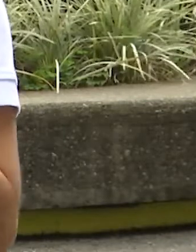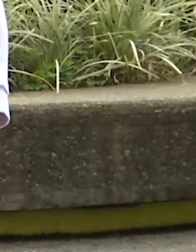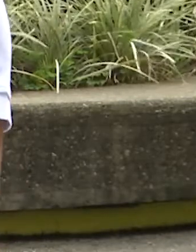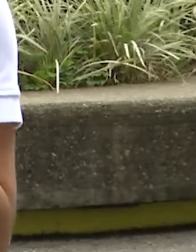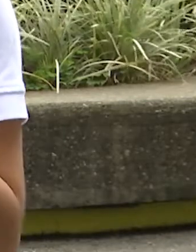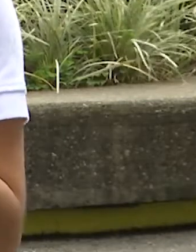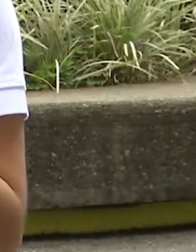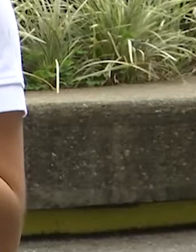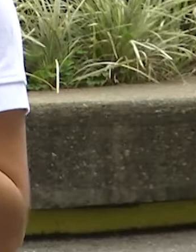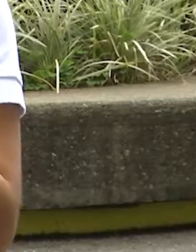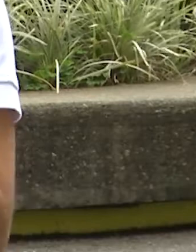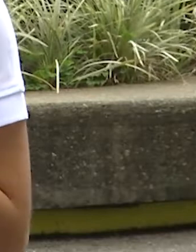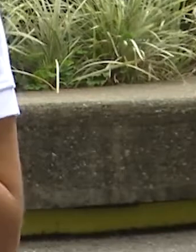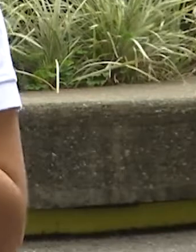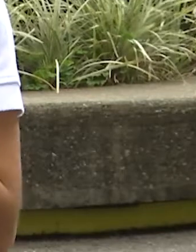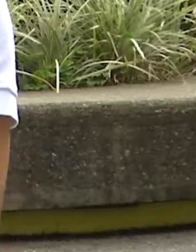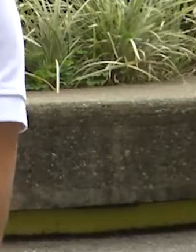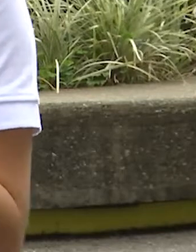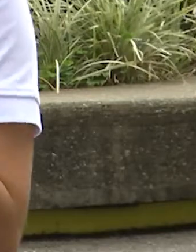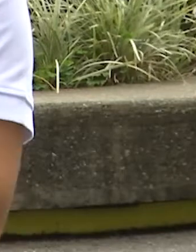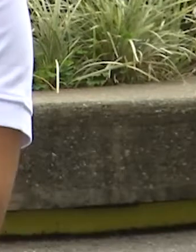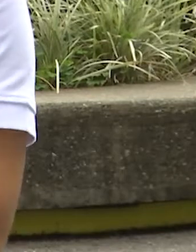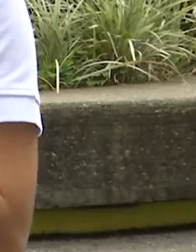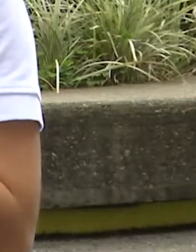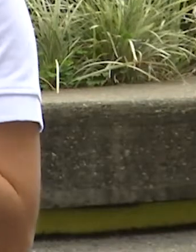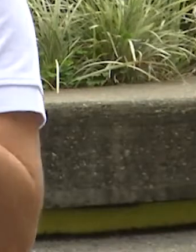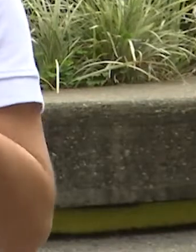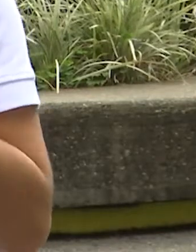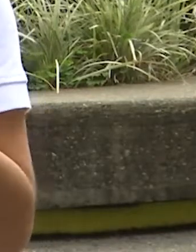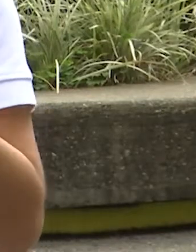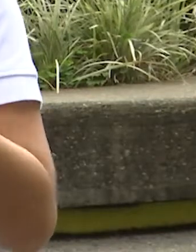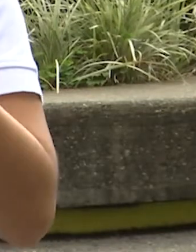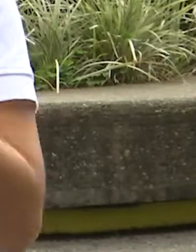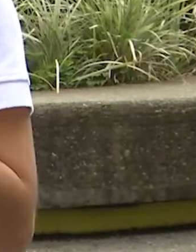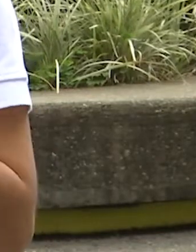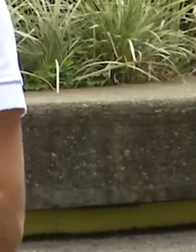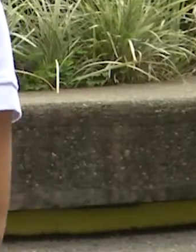cámaras. Era siempre un aprendizaje muy grande, tenía muchísimo apoyo.